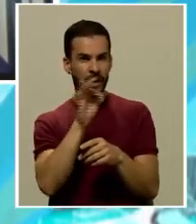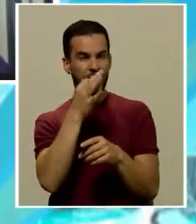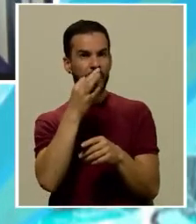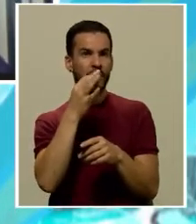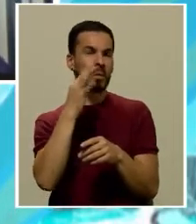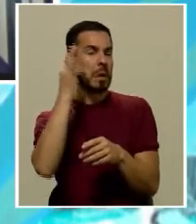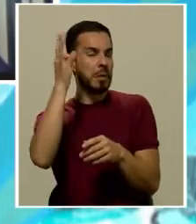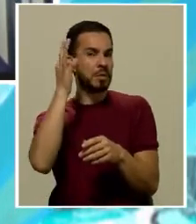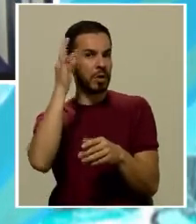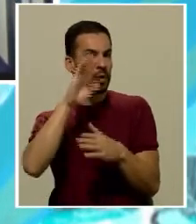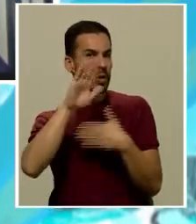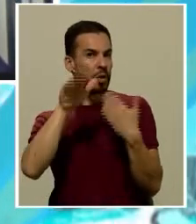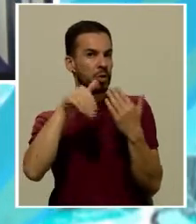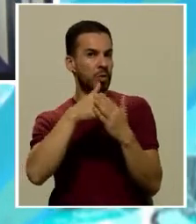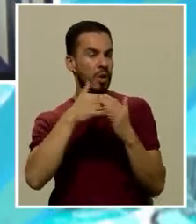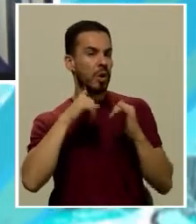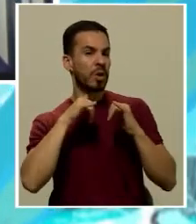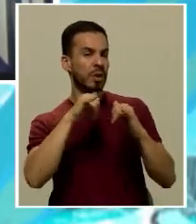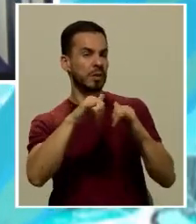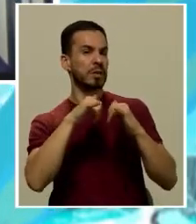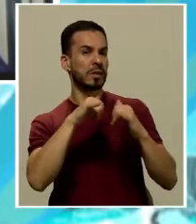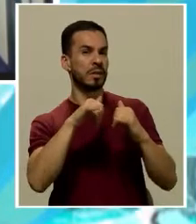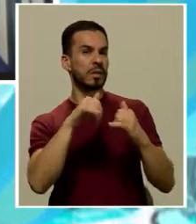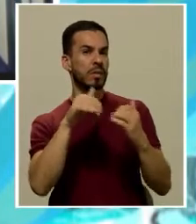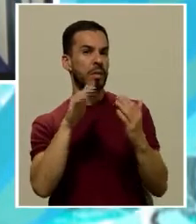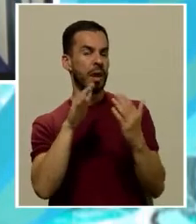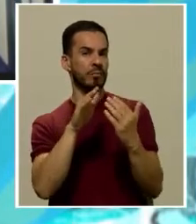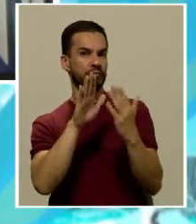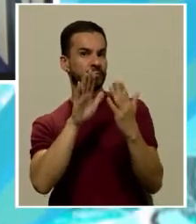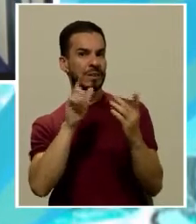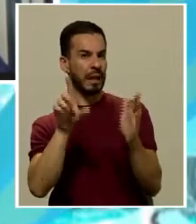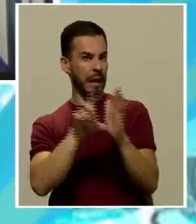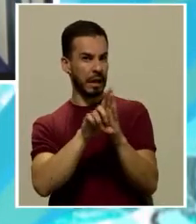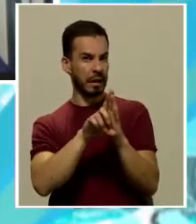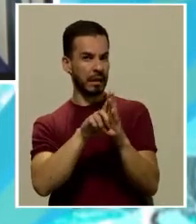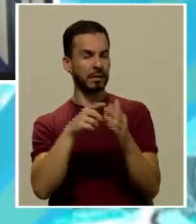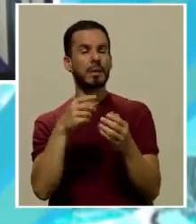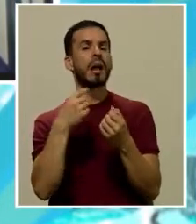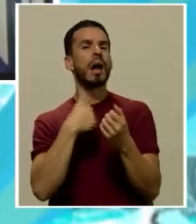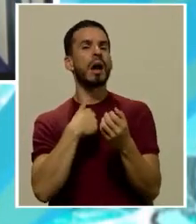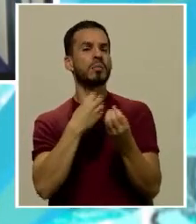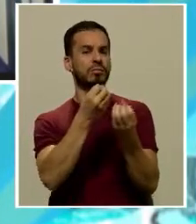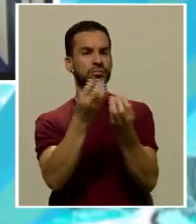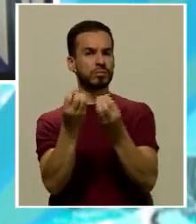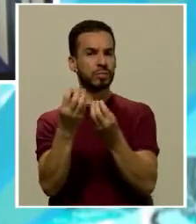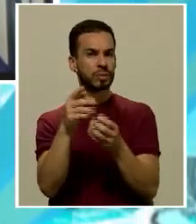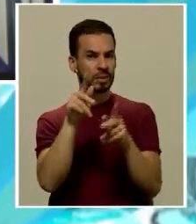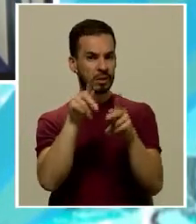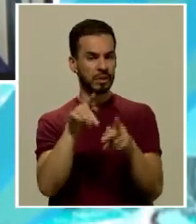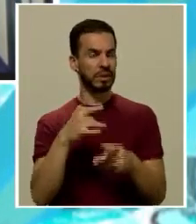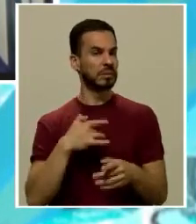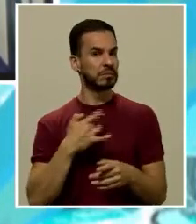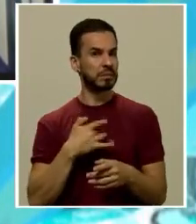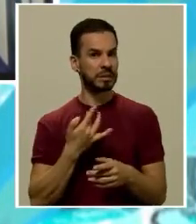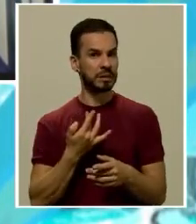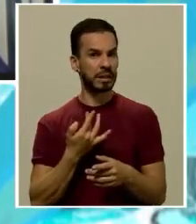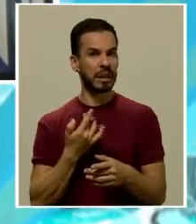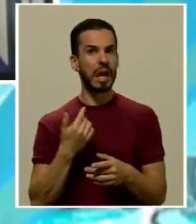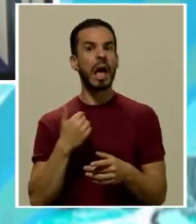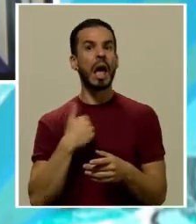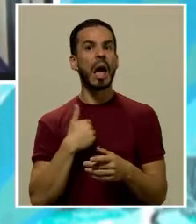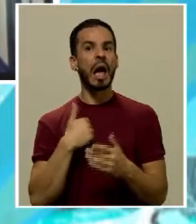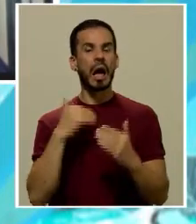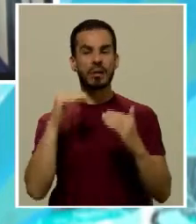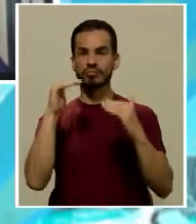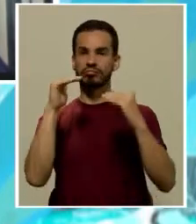manera retórica todos somos iguales ante la ley hay hay muchas personas que sienten que hay